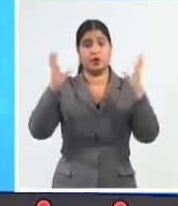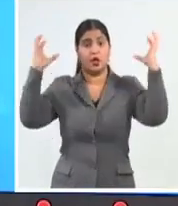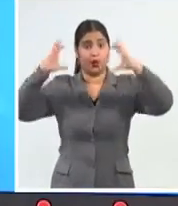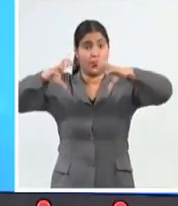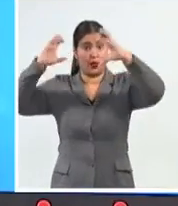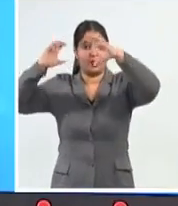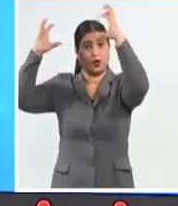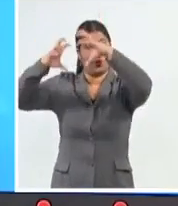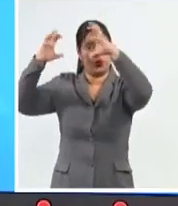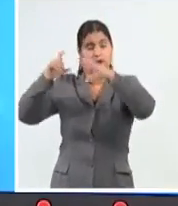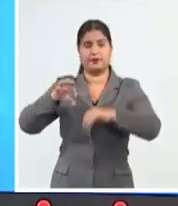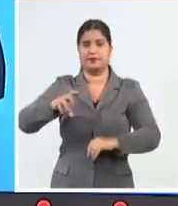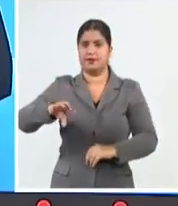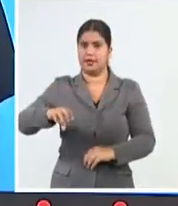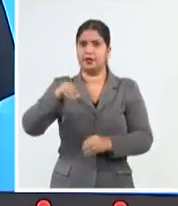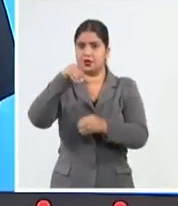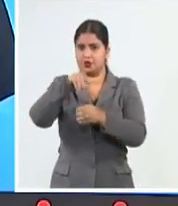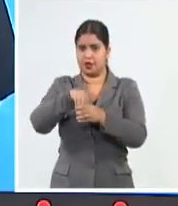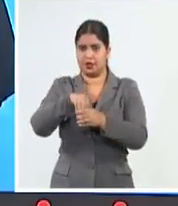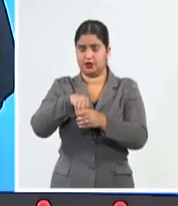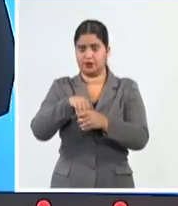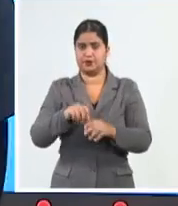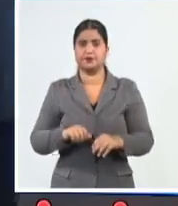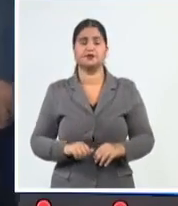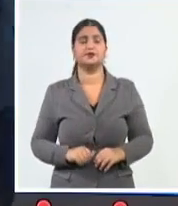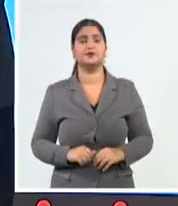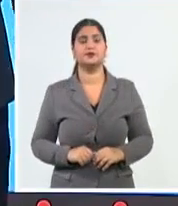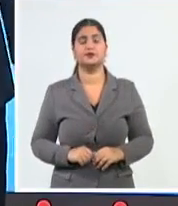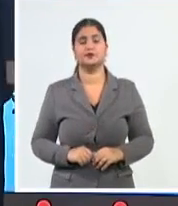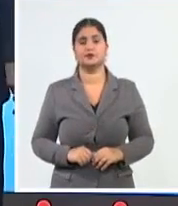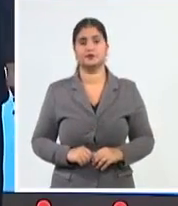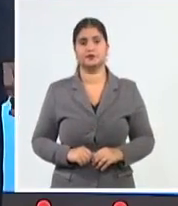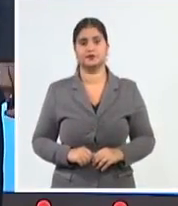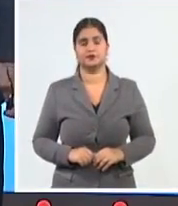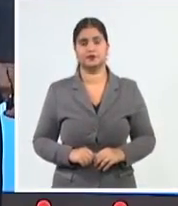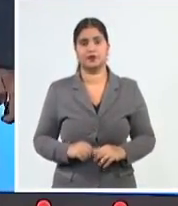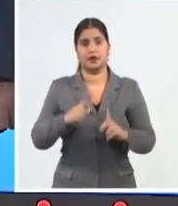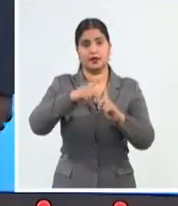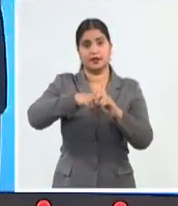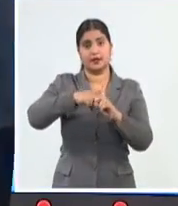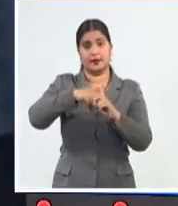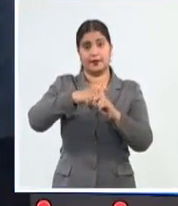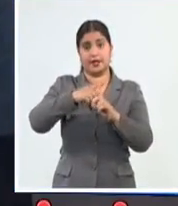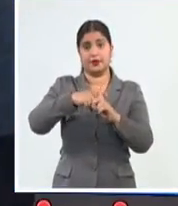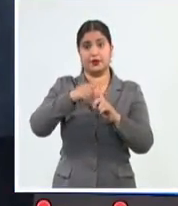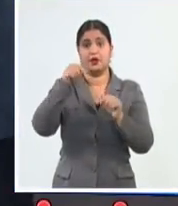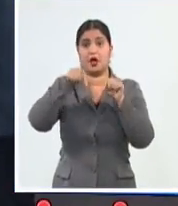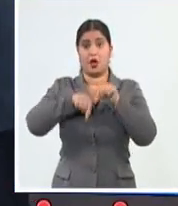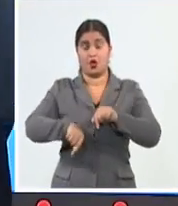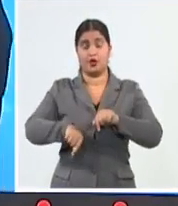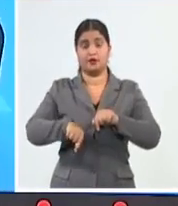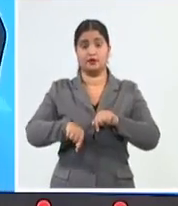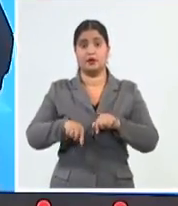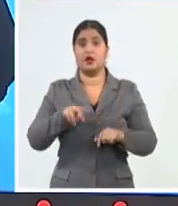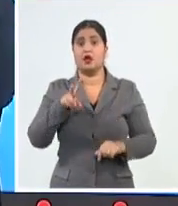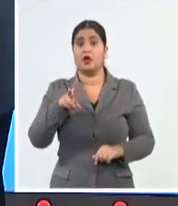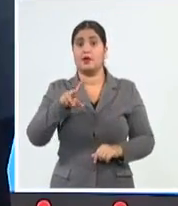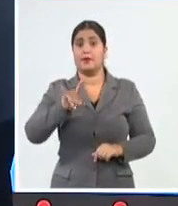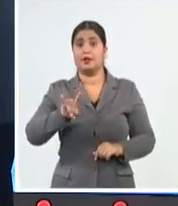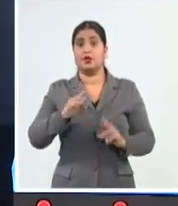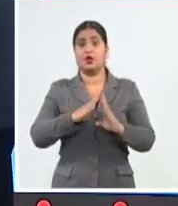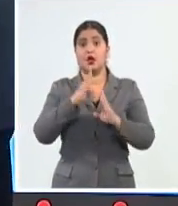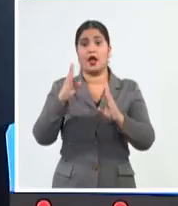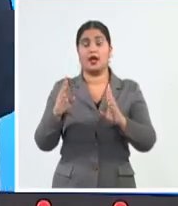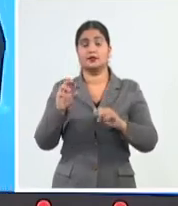en Pinar de Río, más baja en el resto del territorio nacional. Las temperaturas máximas hoy, con valores desde 29 hasta